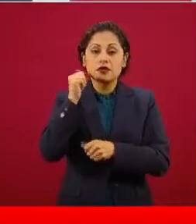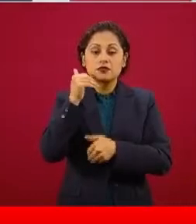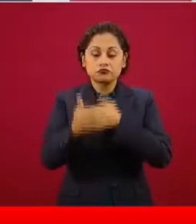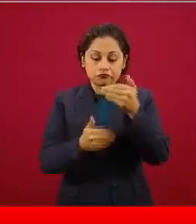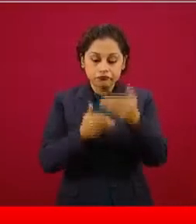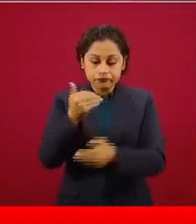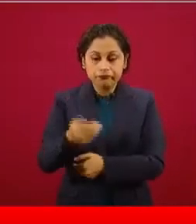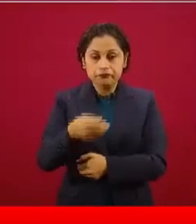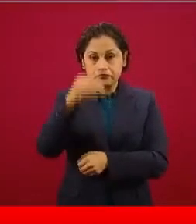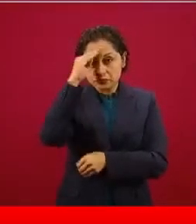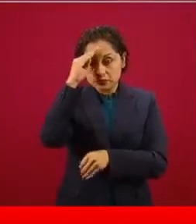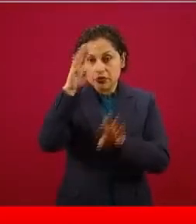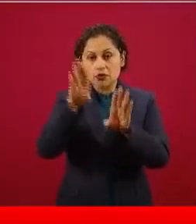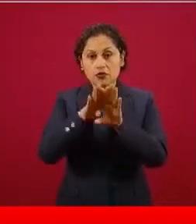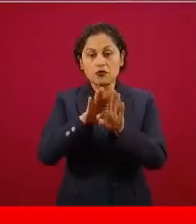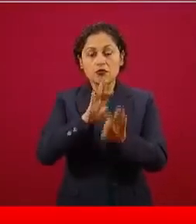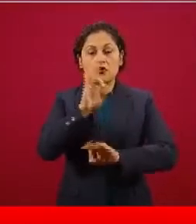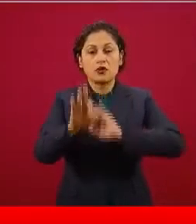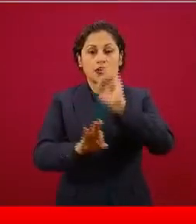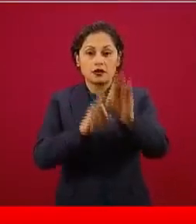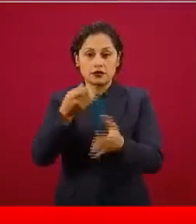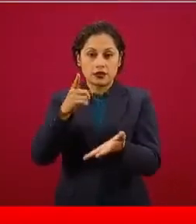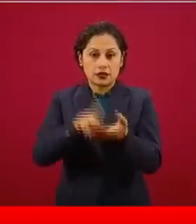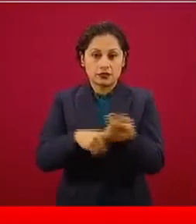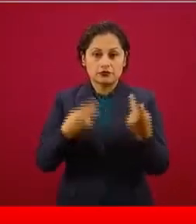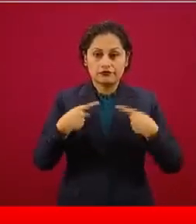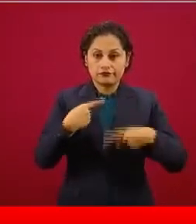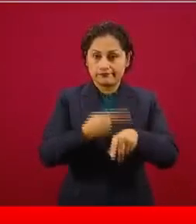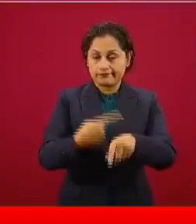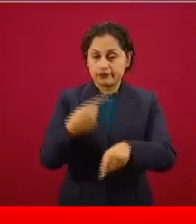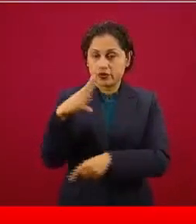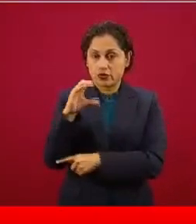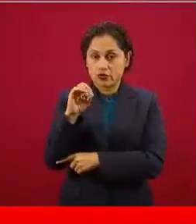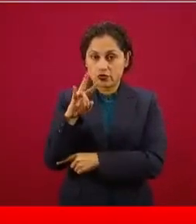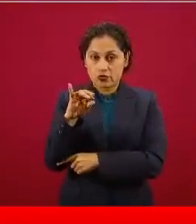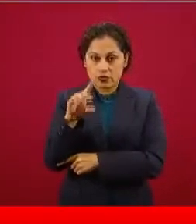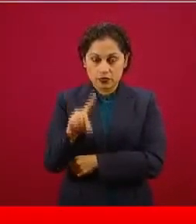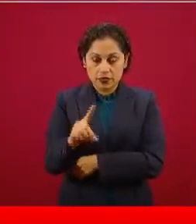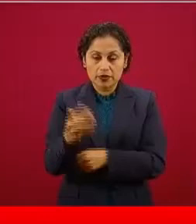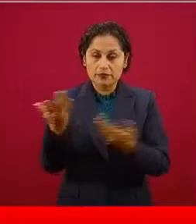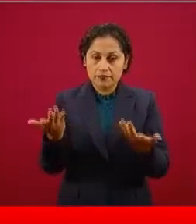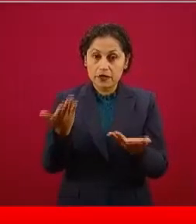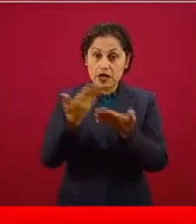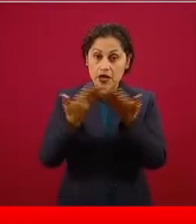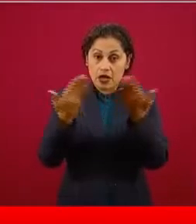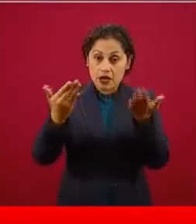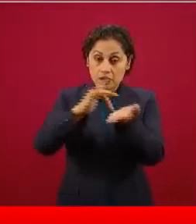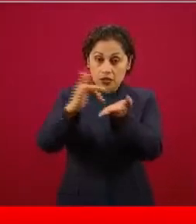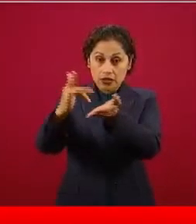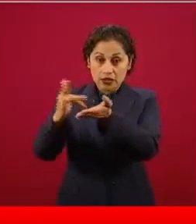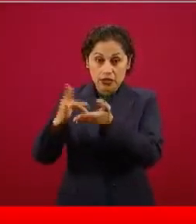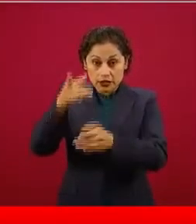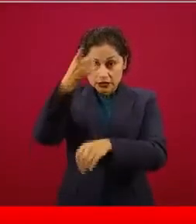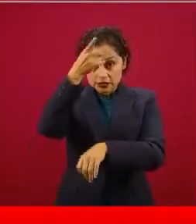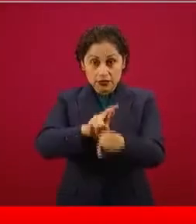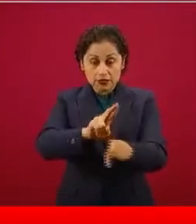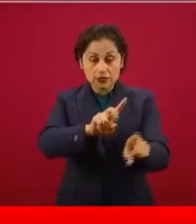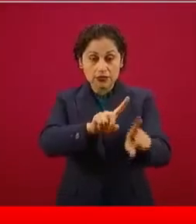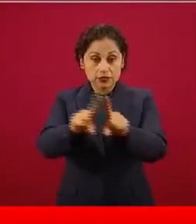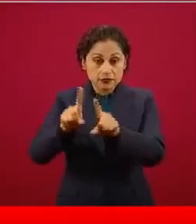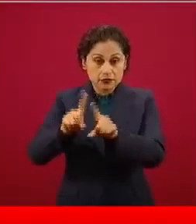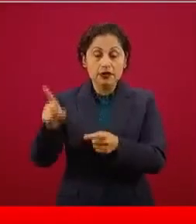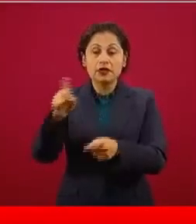para COVID. Agradecemos profundamente a todos nuestros directores, a todos nuestros directores médicos,